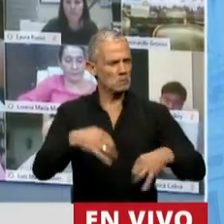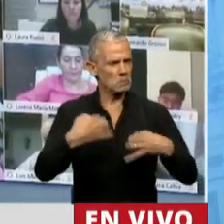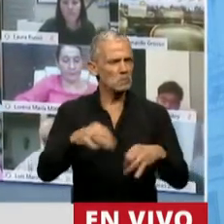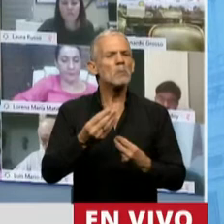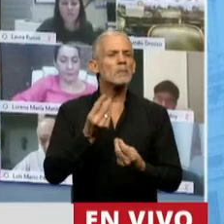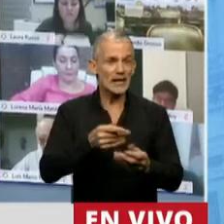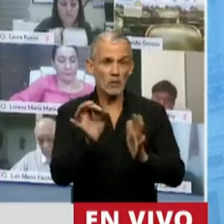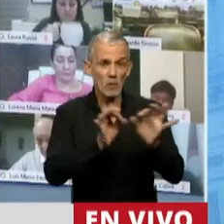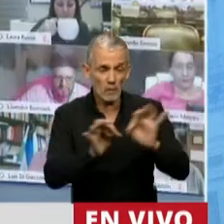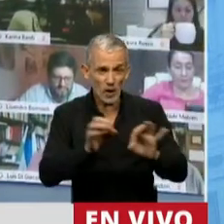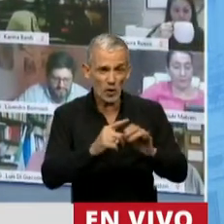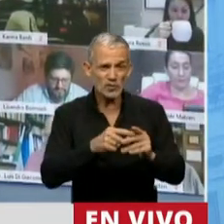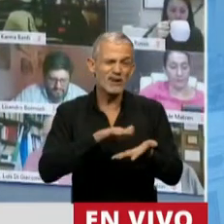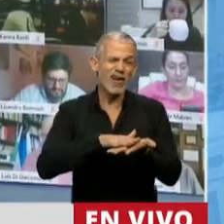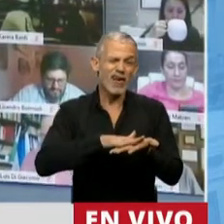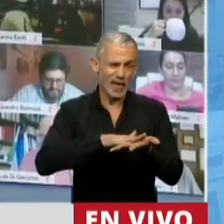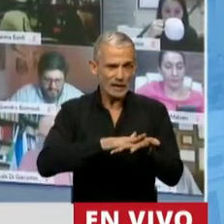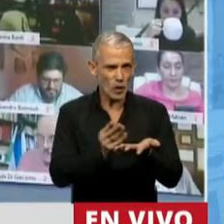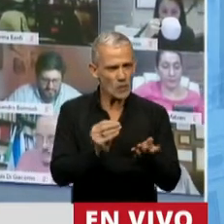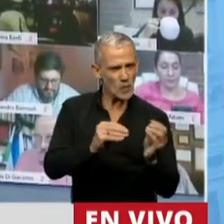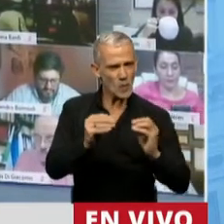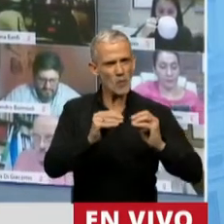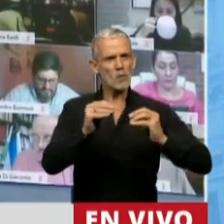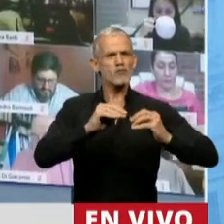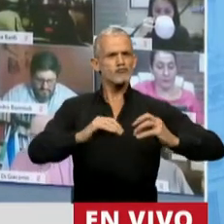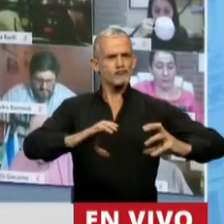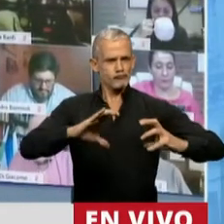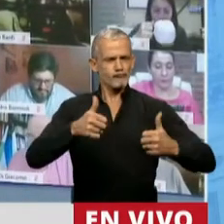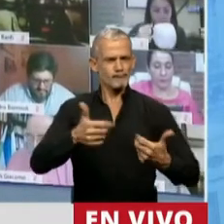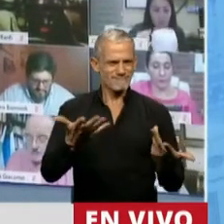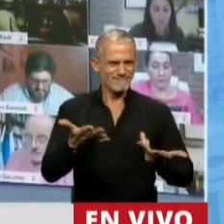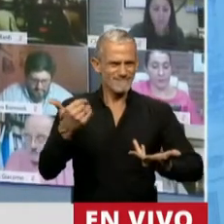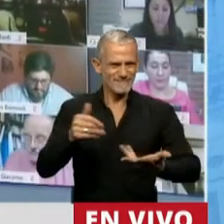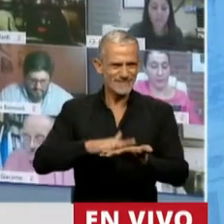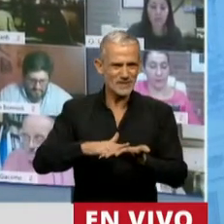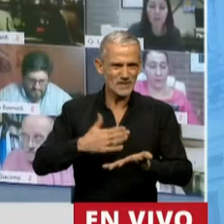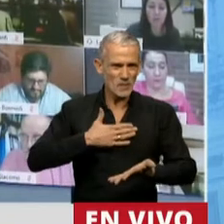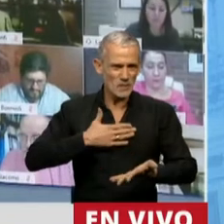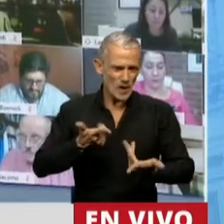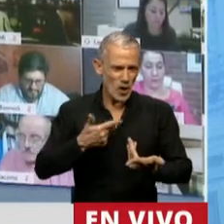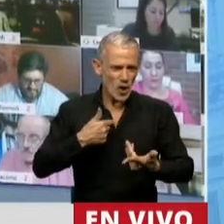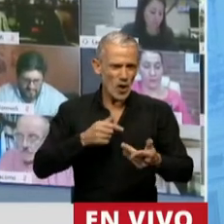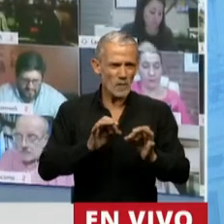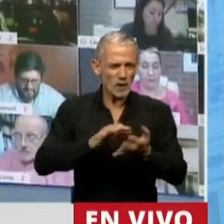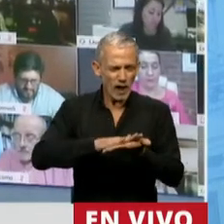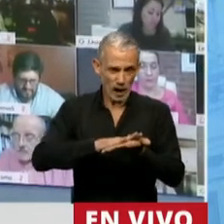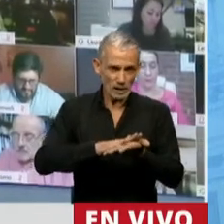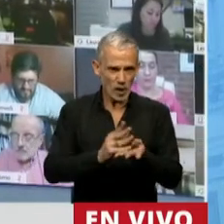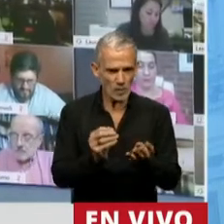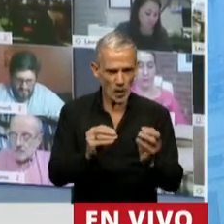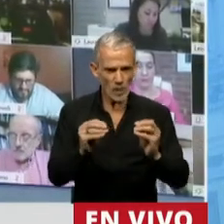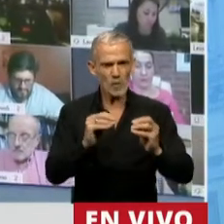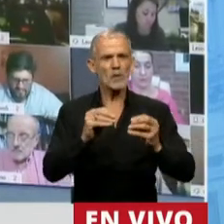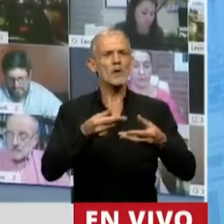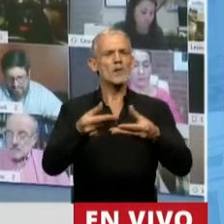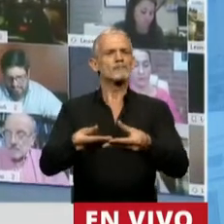hacer de un proyecto bastante tosco, como era el mío en el origen, en un proyecto que se pudiera